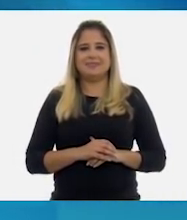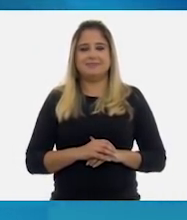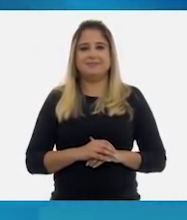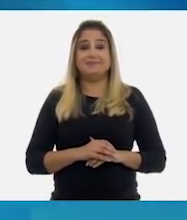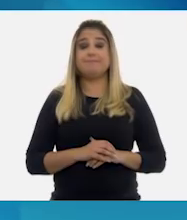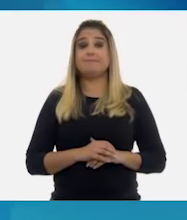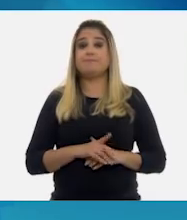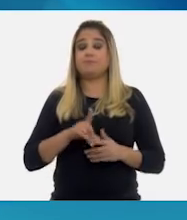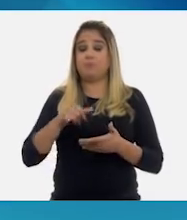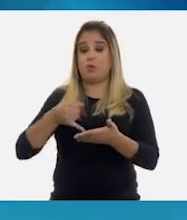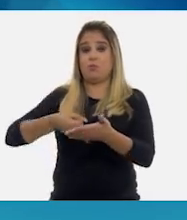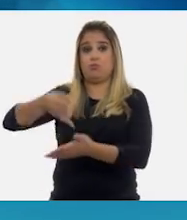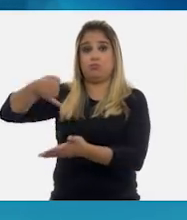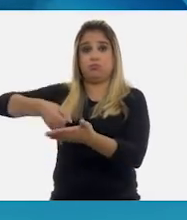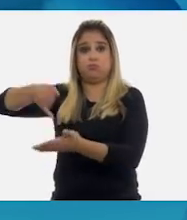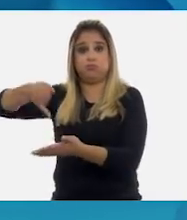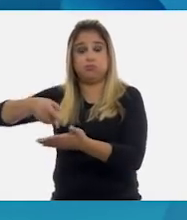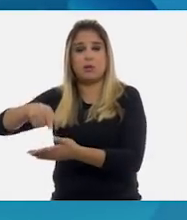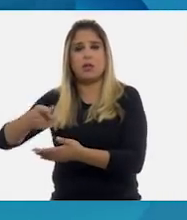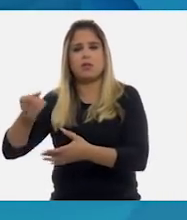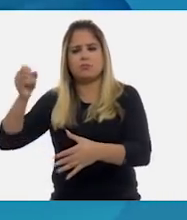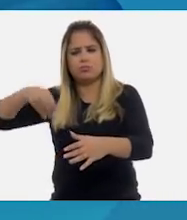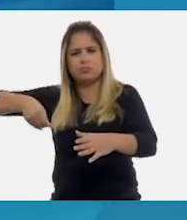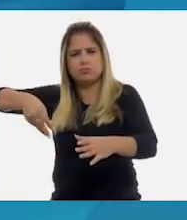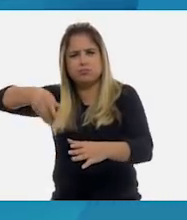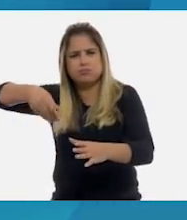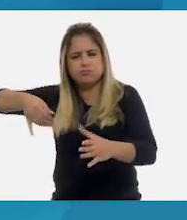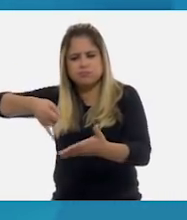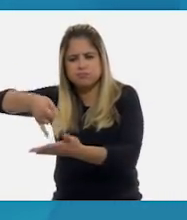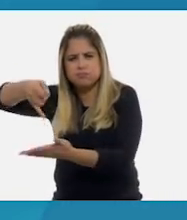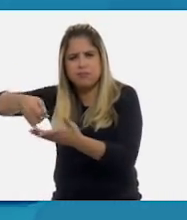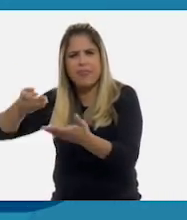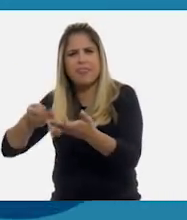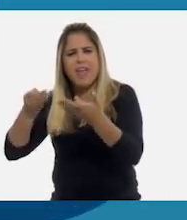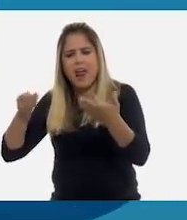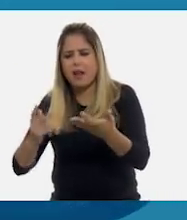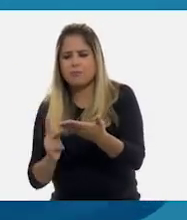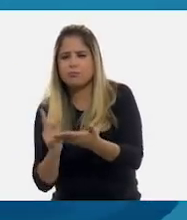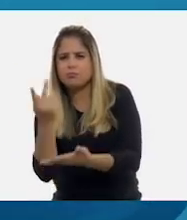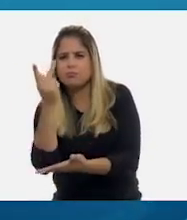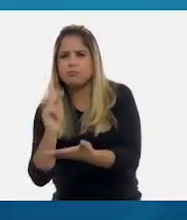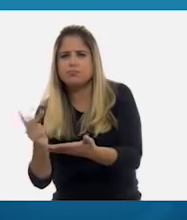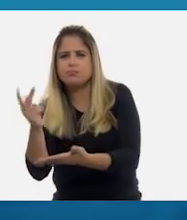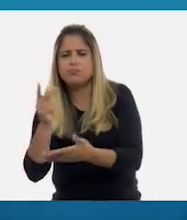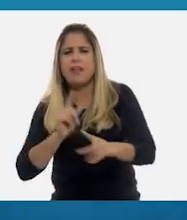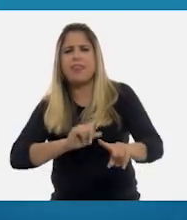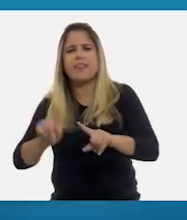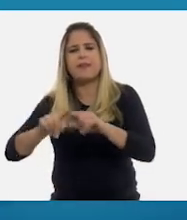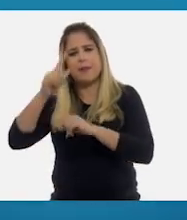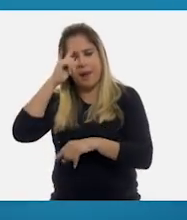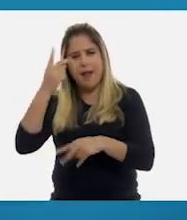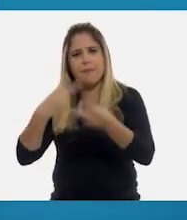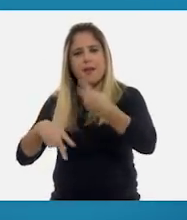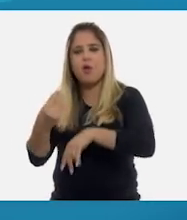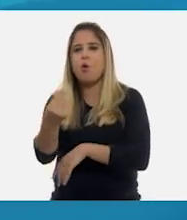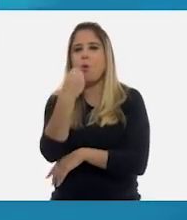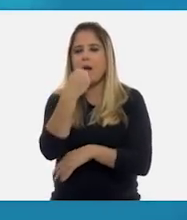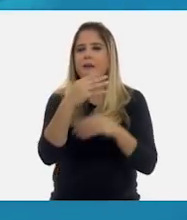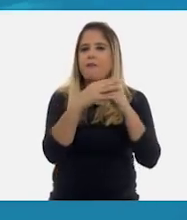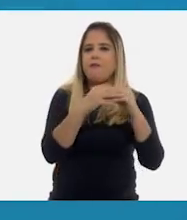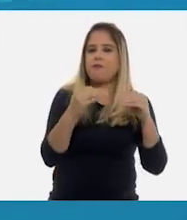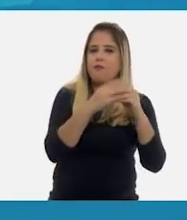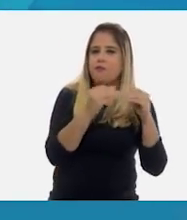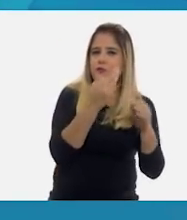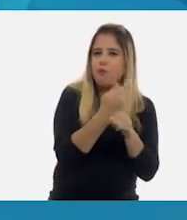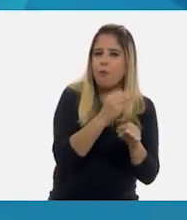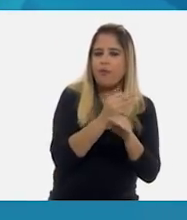La agricultura es el cultivo de la tierra mediante diferentes técnicas con la finalidad de obtener alimentos como frutas,